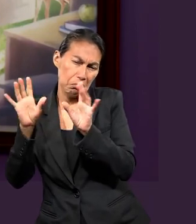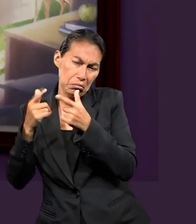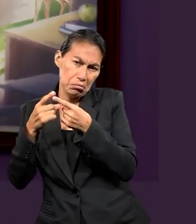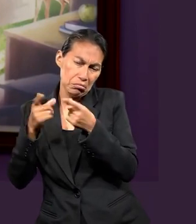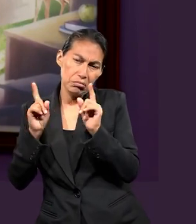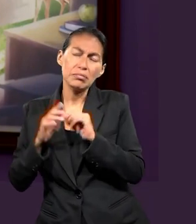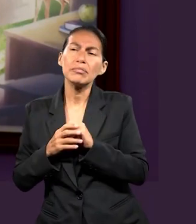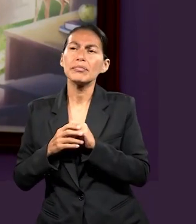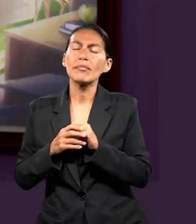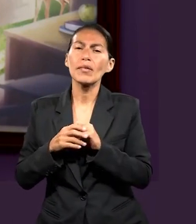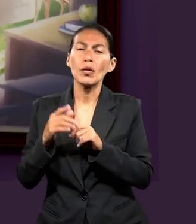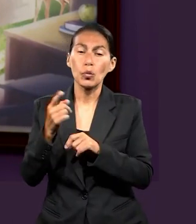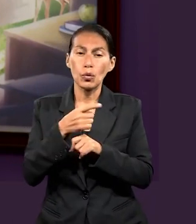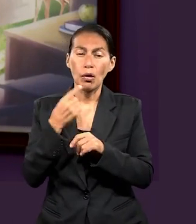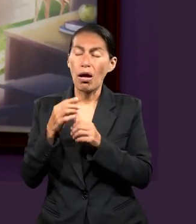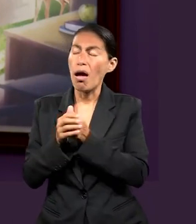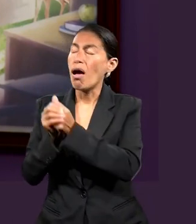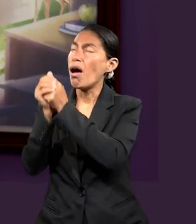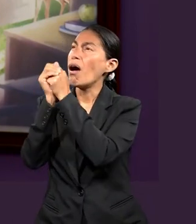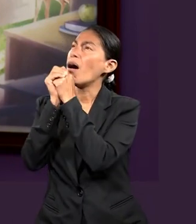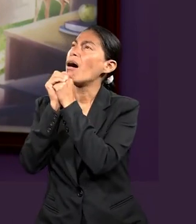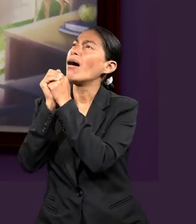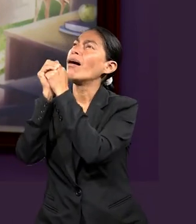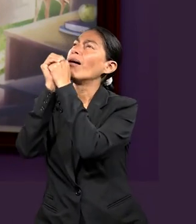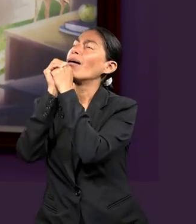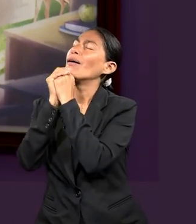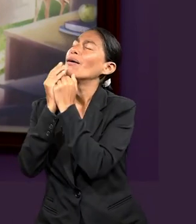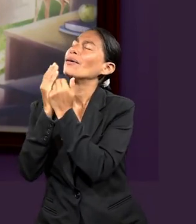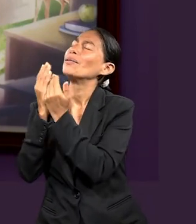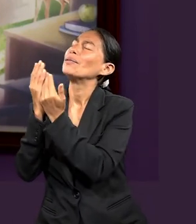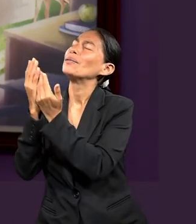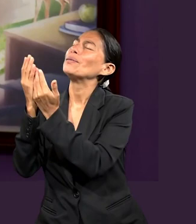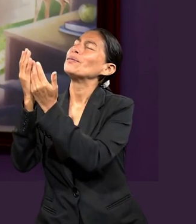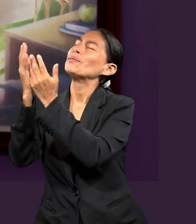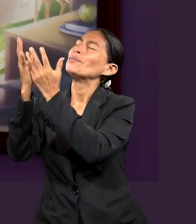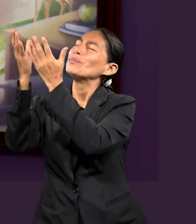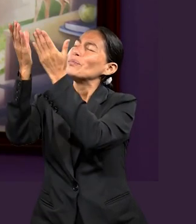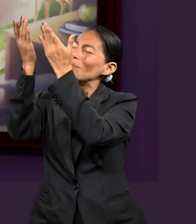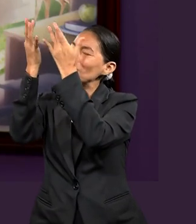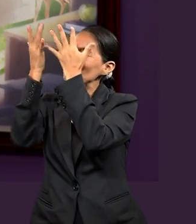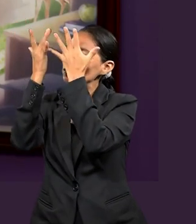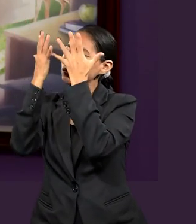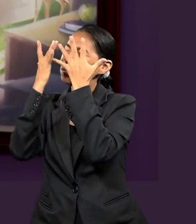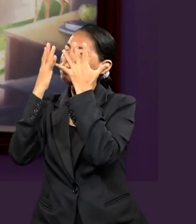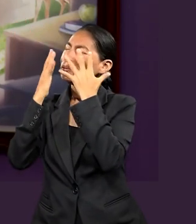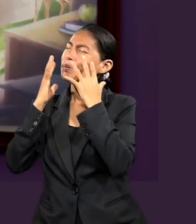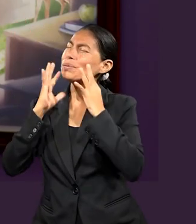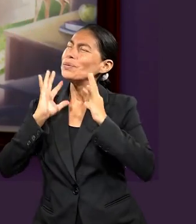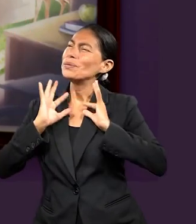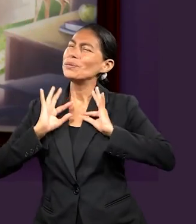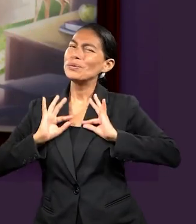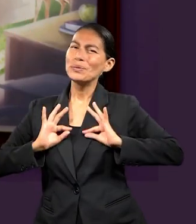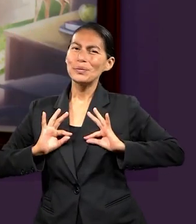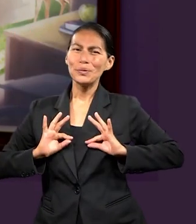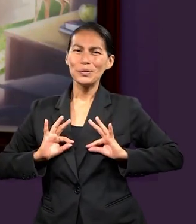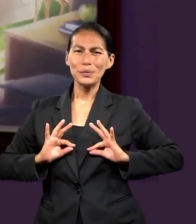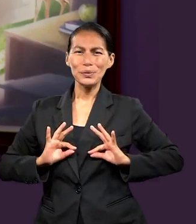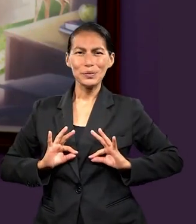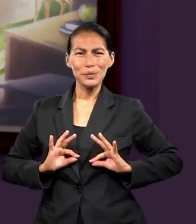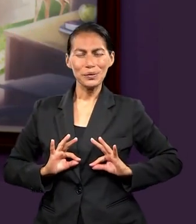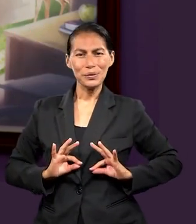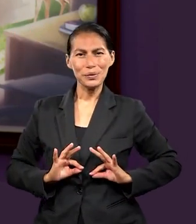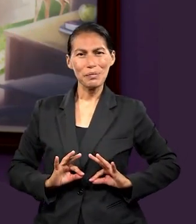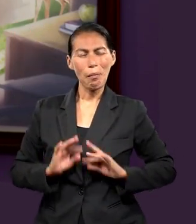cuando tú llegas a ese momento de adoración, es como te calma.